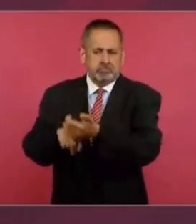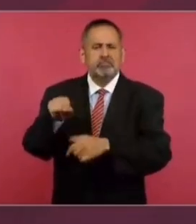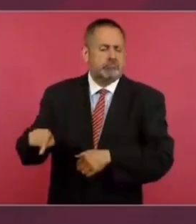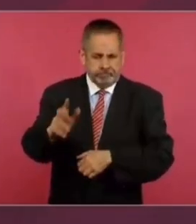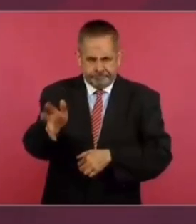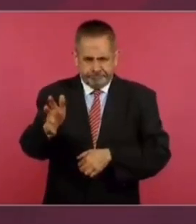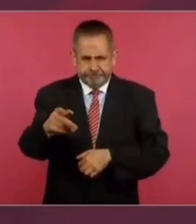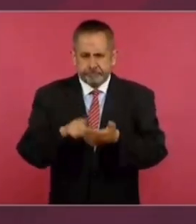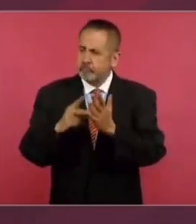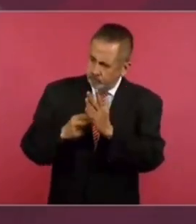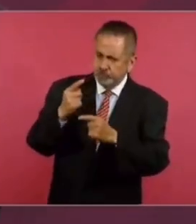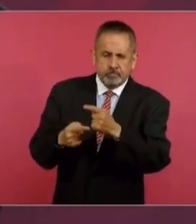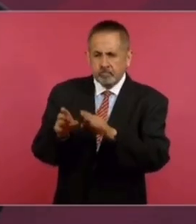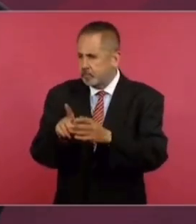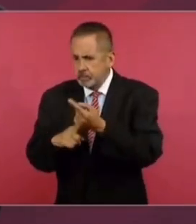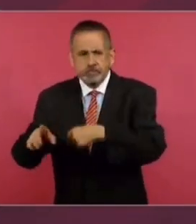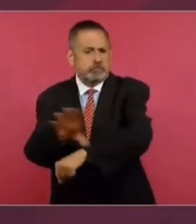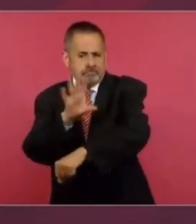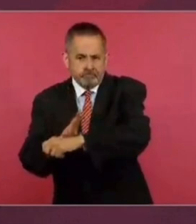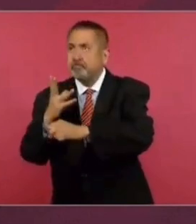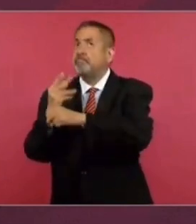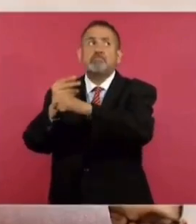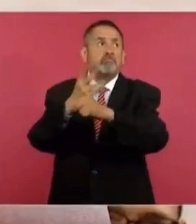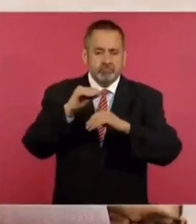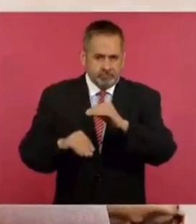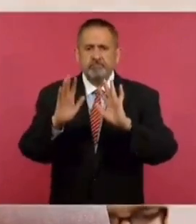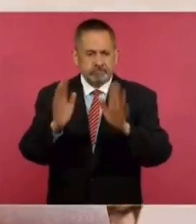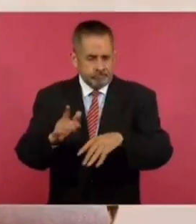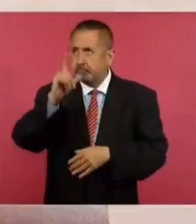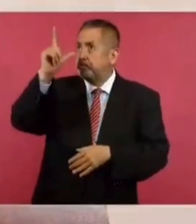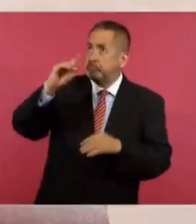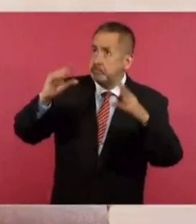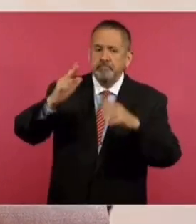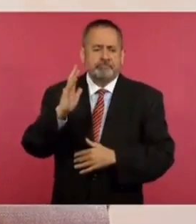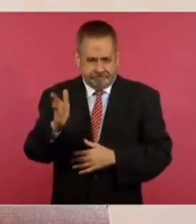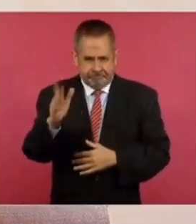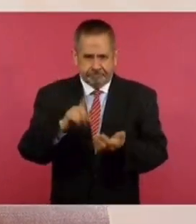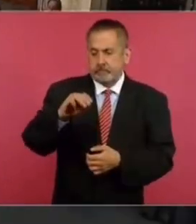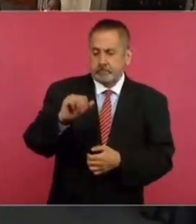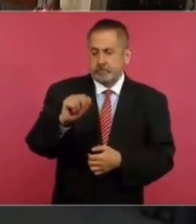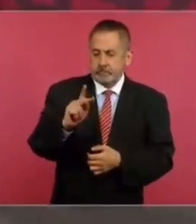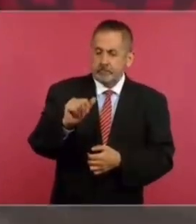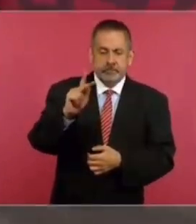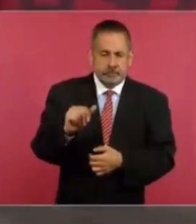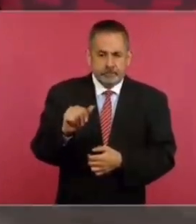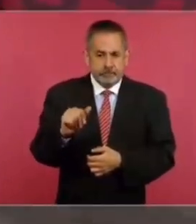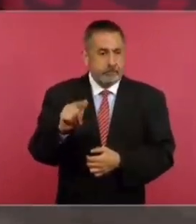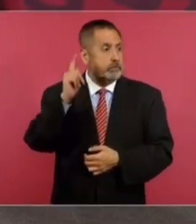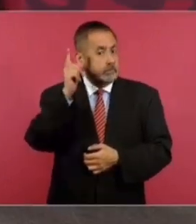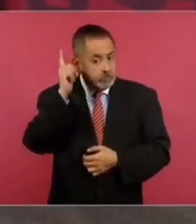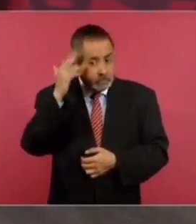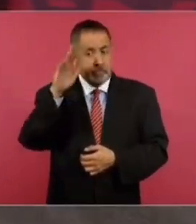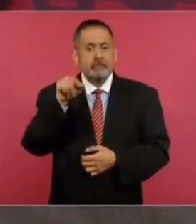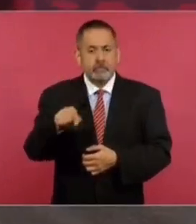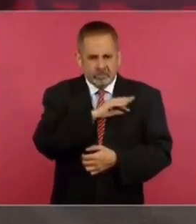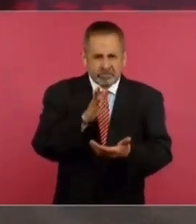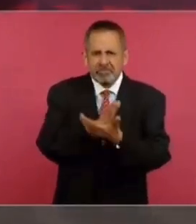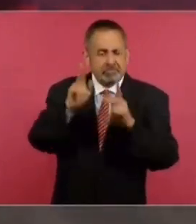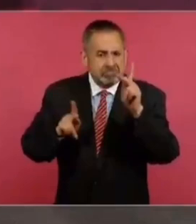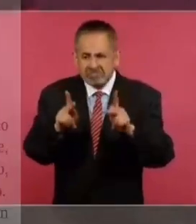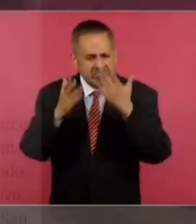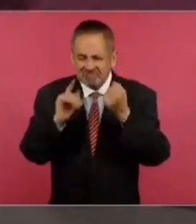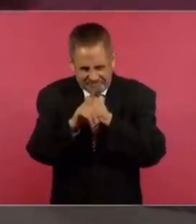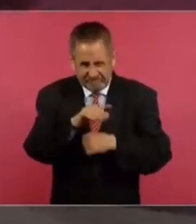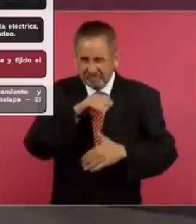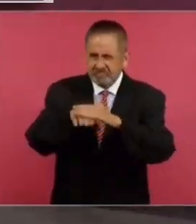la reinstalación de la energía eléctrica. Ya se restableció el servicio de energía eléctrica en los municipios. Ojalá y fueran a la frontera de Camarata. Pueden ir sin ningún